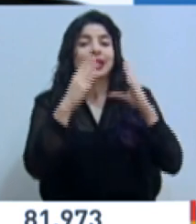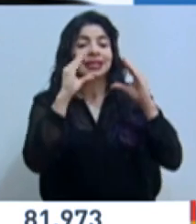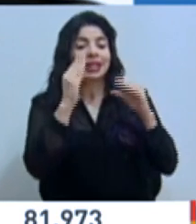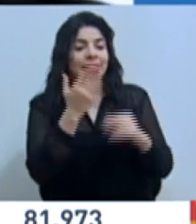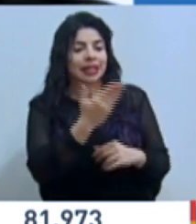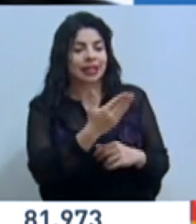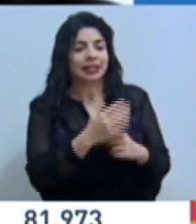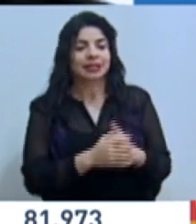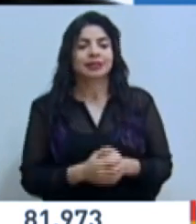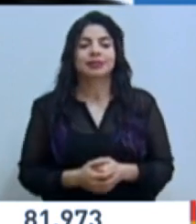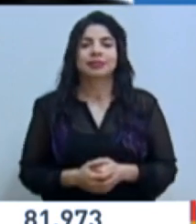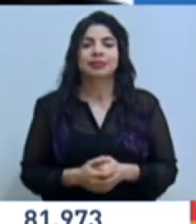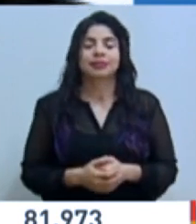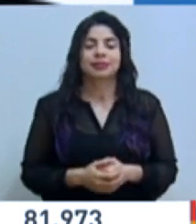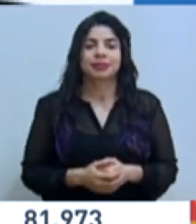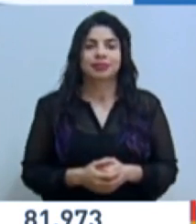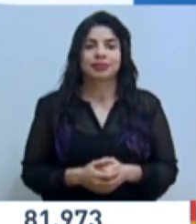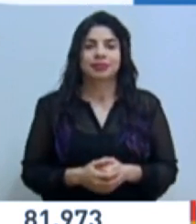tardes.